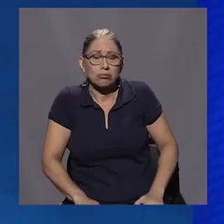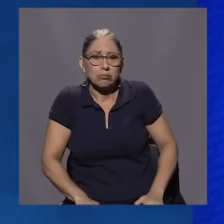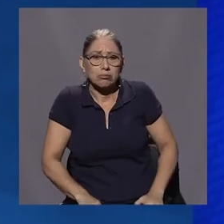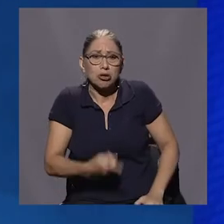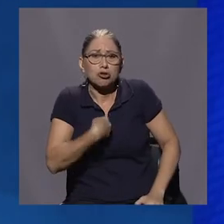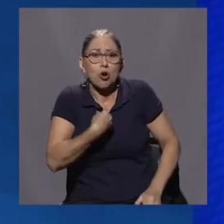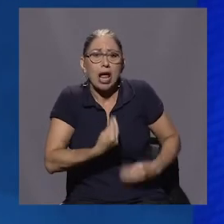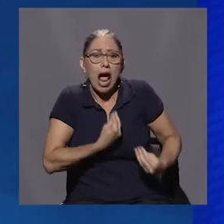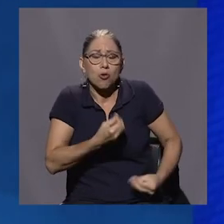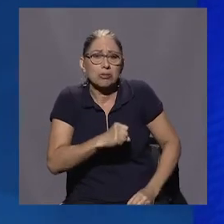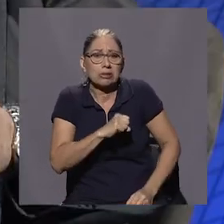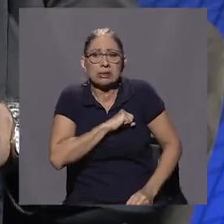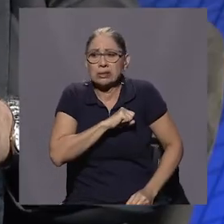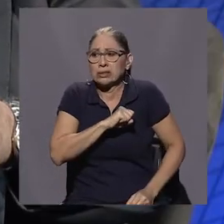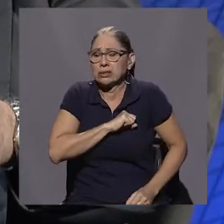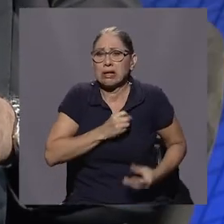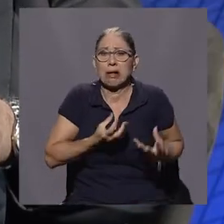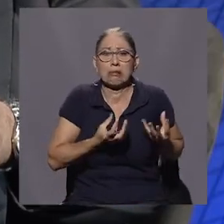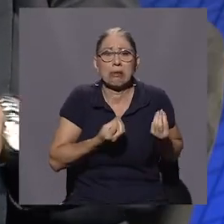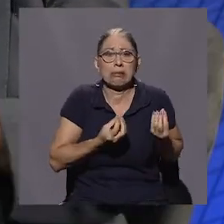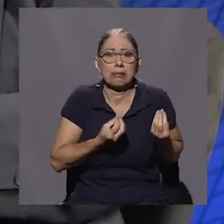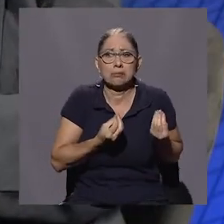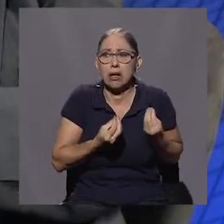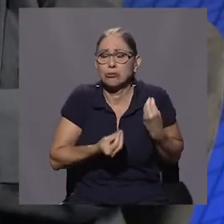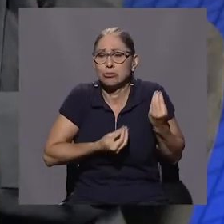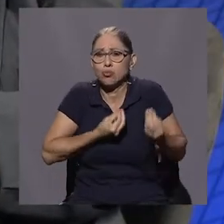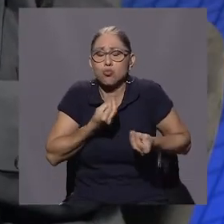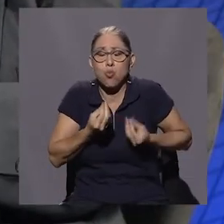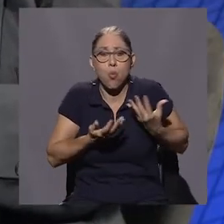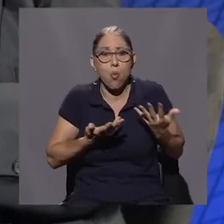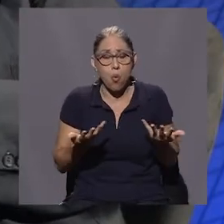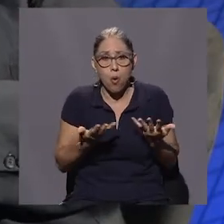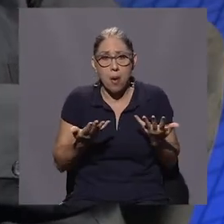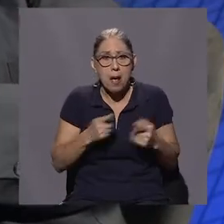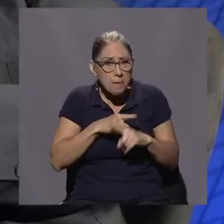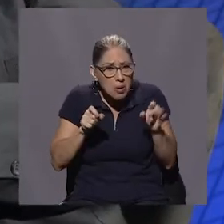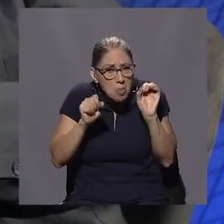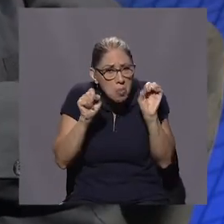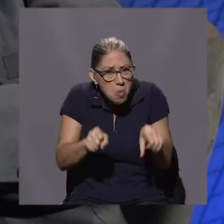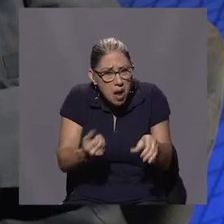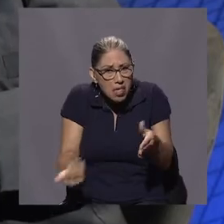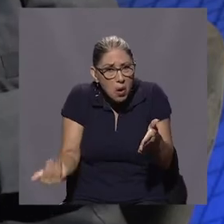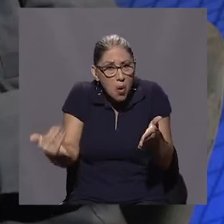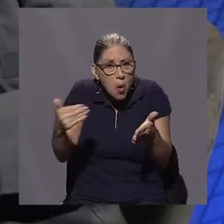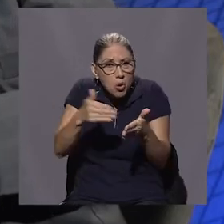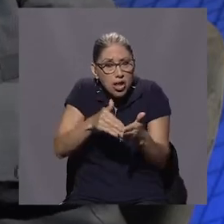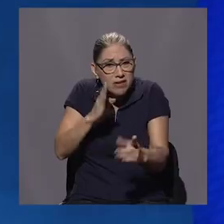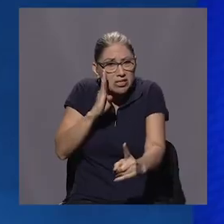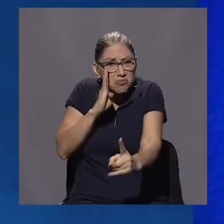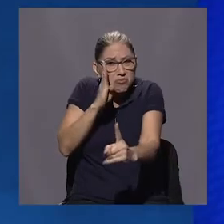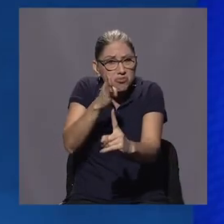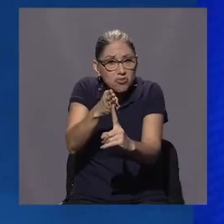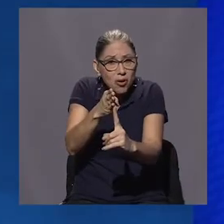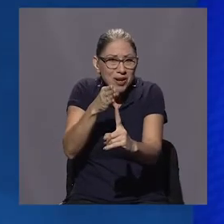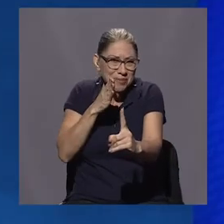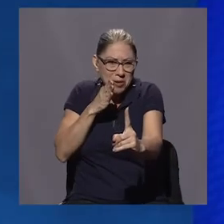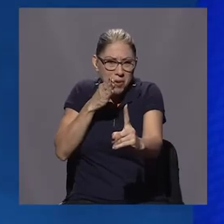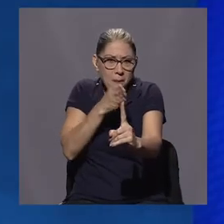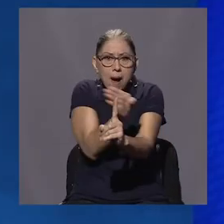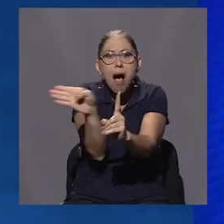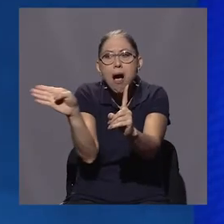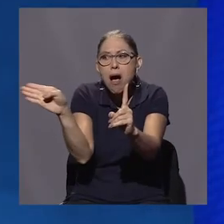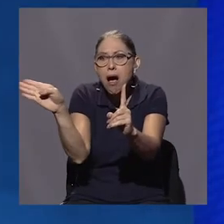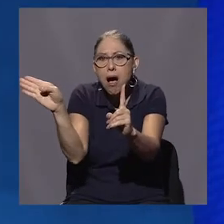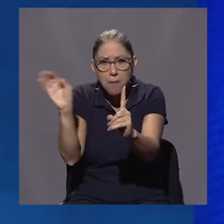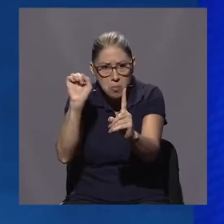con el terror? Me asusto, me da miedo y me guardo. ¿Se puede enderezar el camino? Es que usted hace una lista de